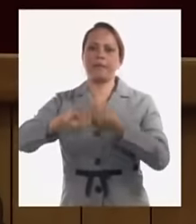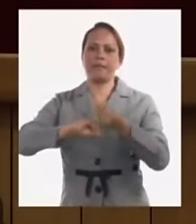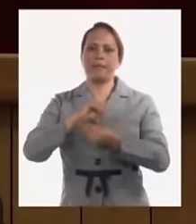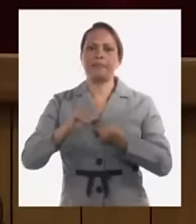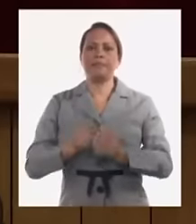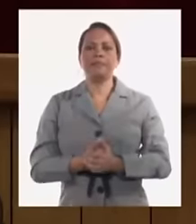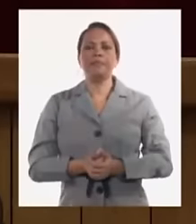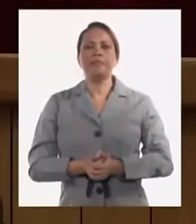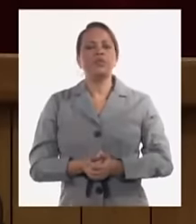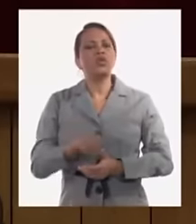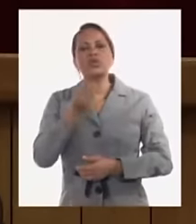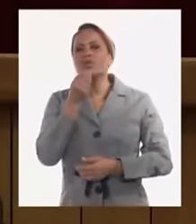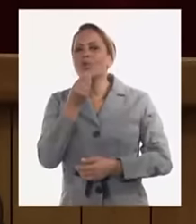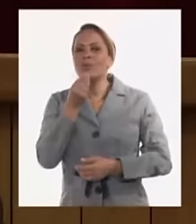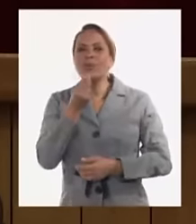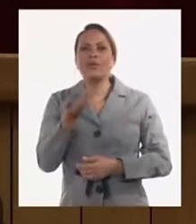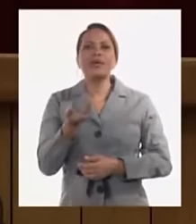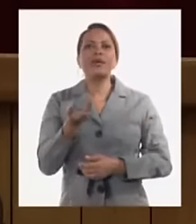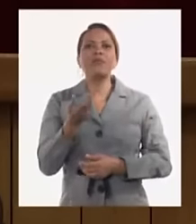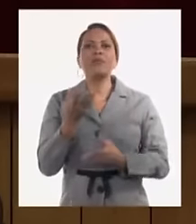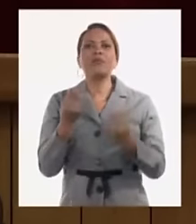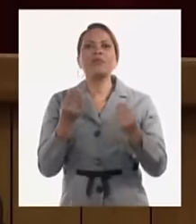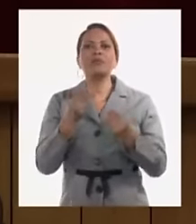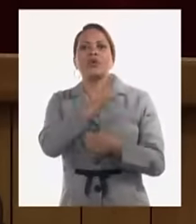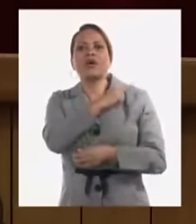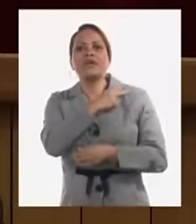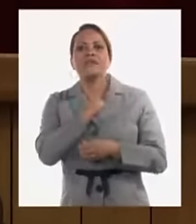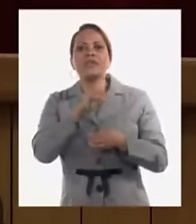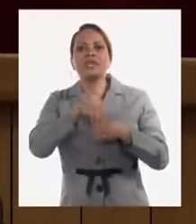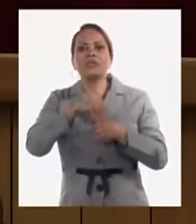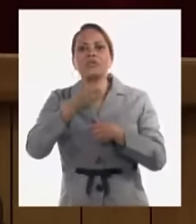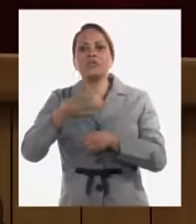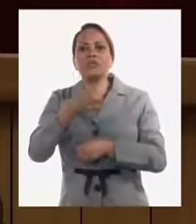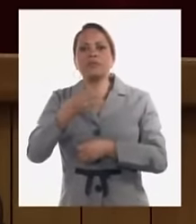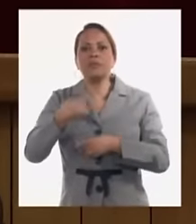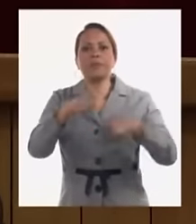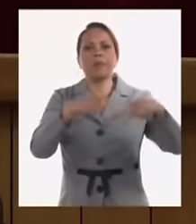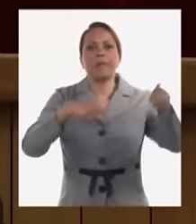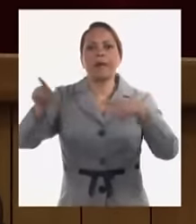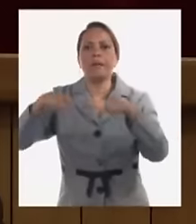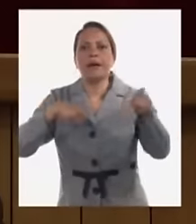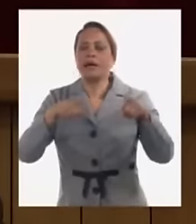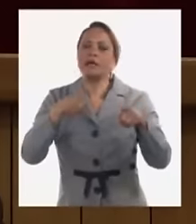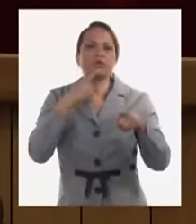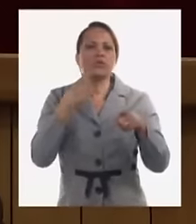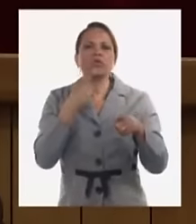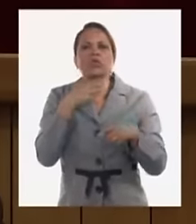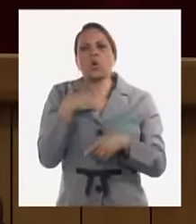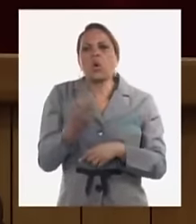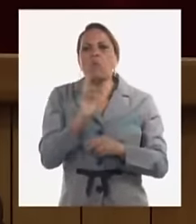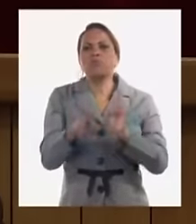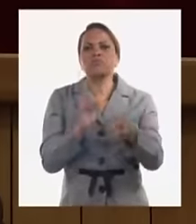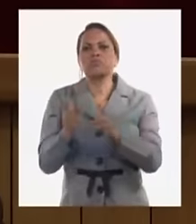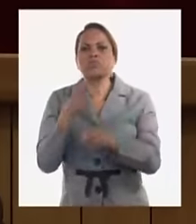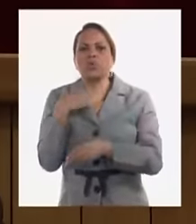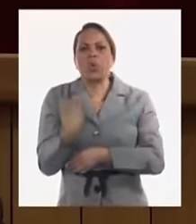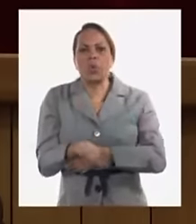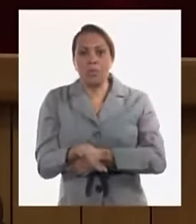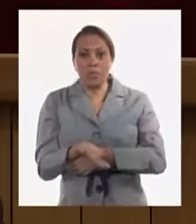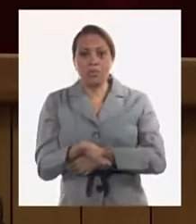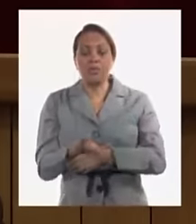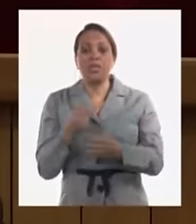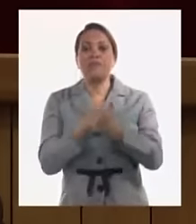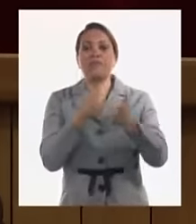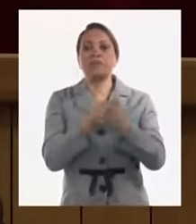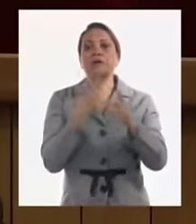nosotros no podemos sacar tanto a los dirigentes del municipio de su escenario sino como van a dirigir como van a enfrentar